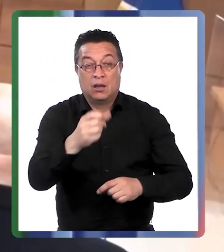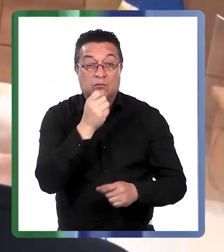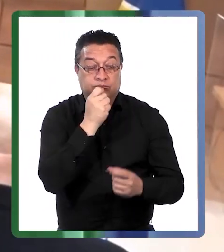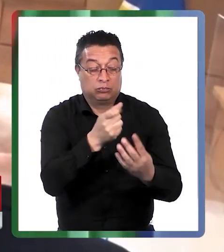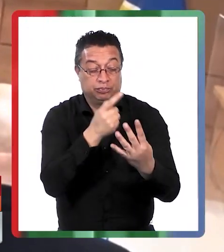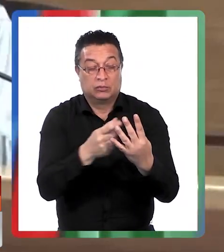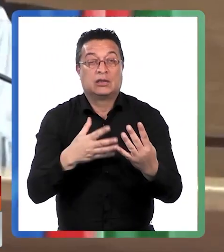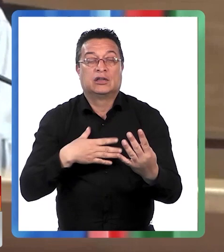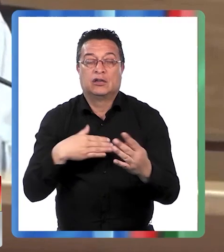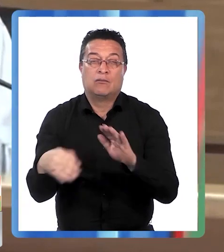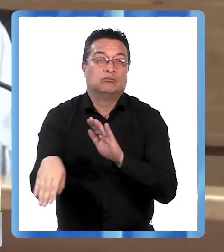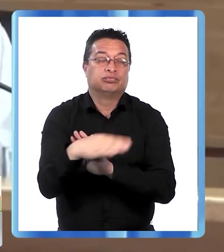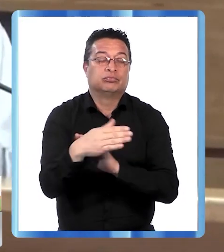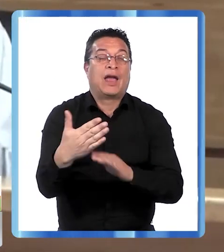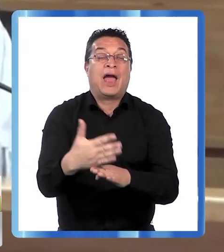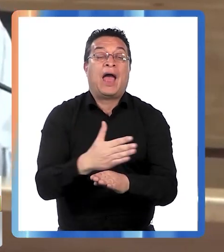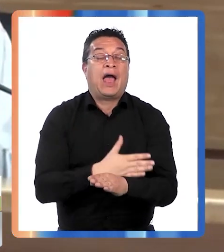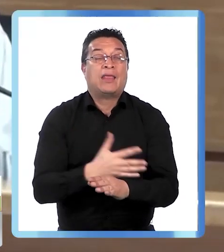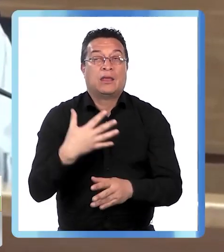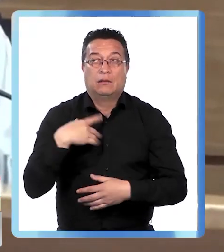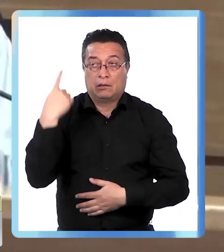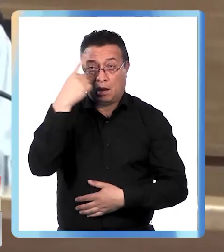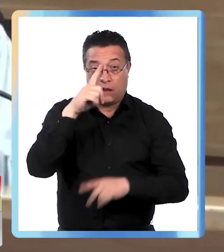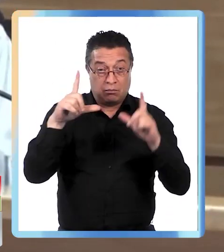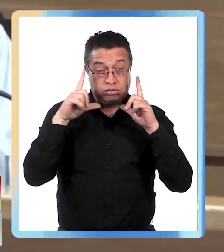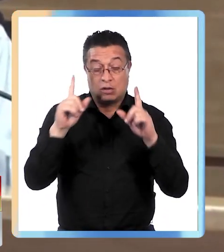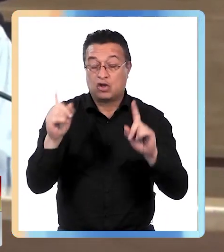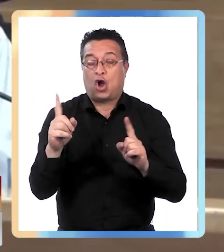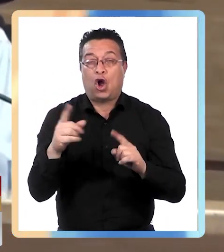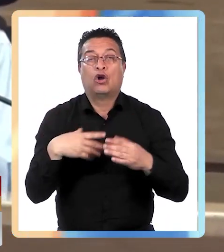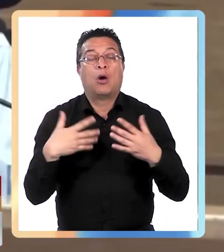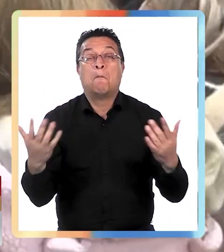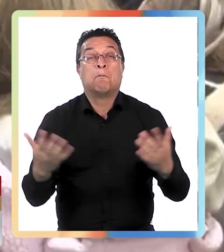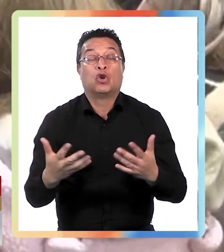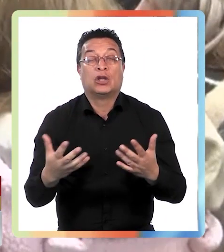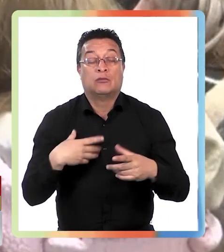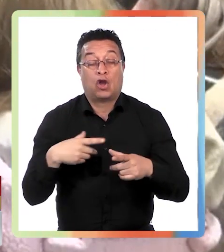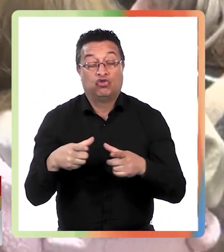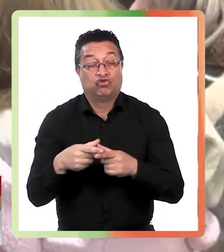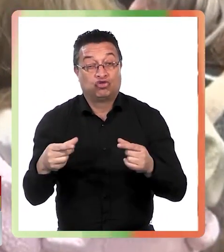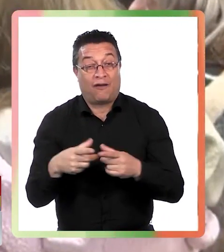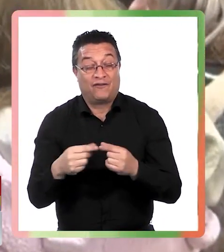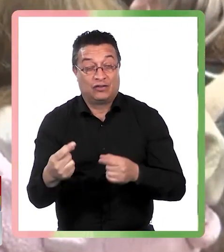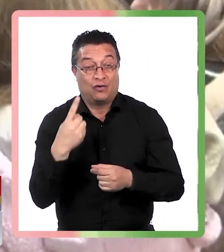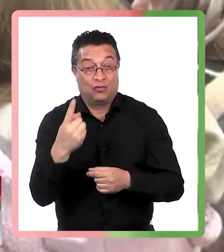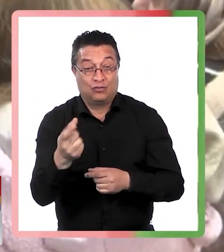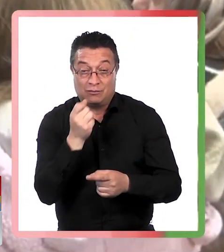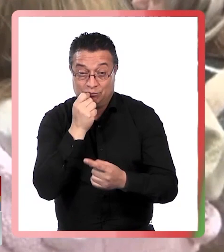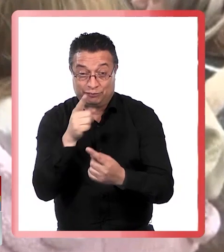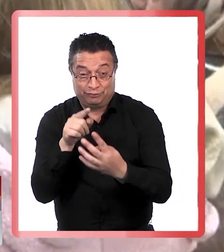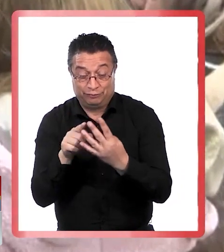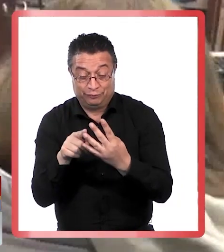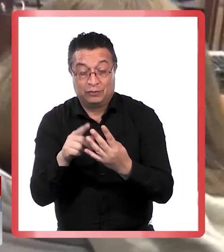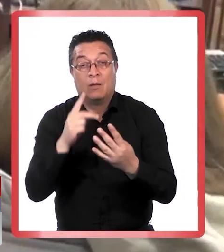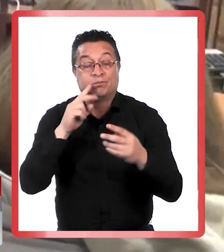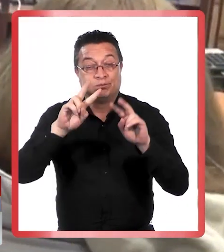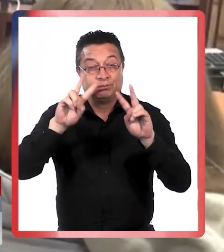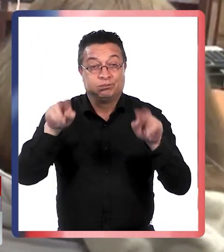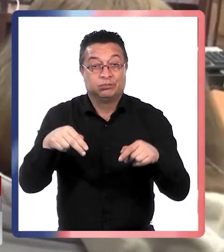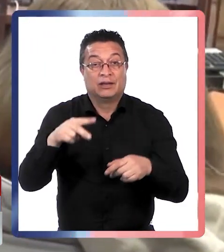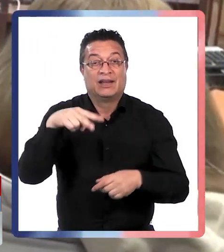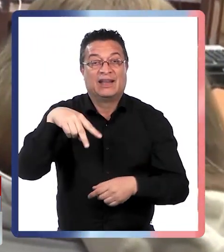imputados planeaban volver antes no porque hayan sido identificados sino más bien porque el sobrino de una de las imputadas